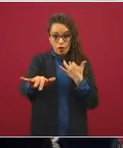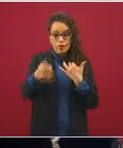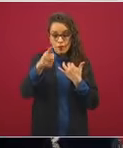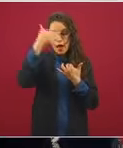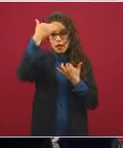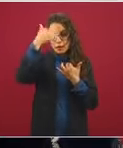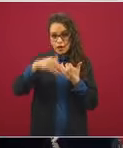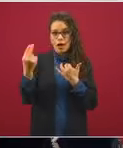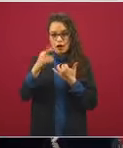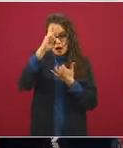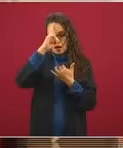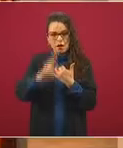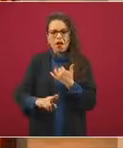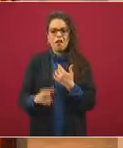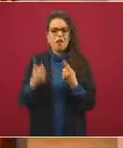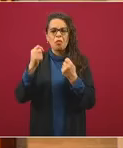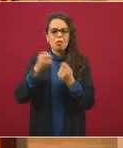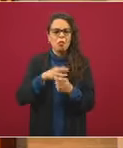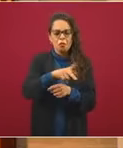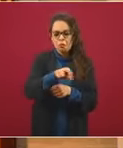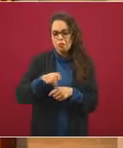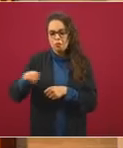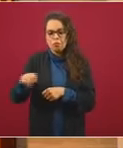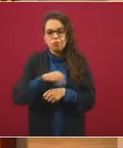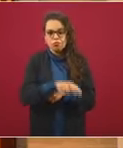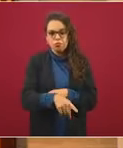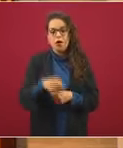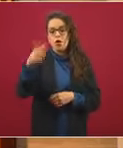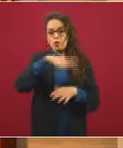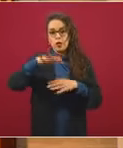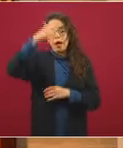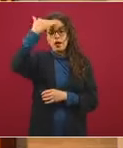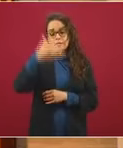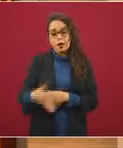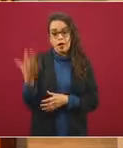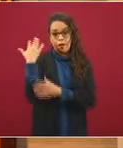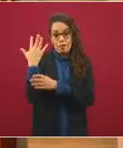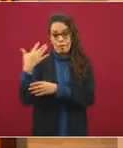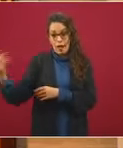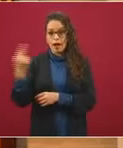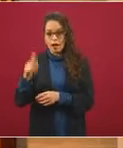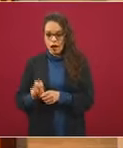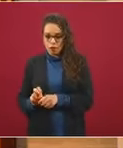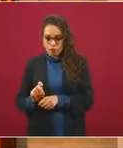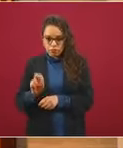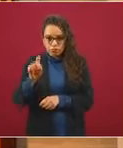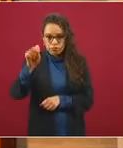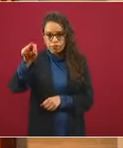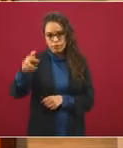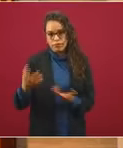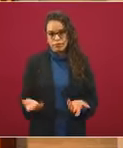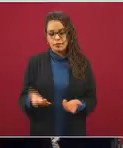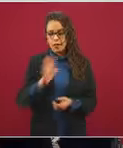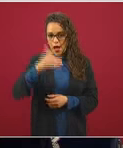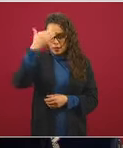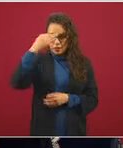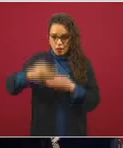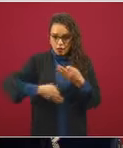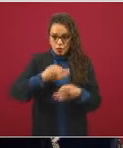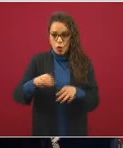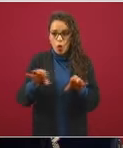se nos dé la gana. Hay que circular por la derecha y así es como también hay que aprender a hacerlo. El proceso de abordaje y las medidas de abordo.